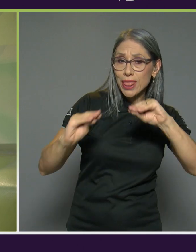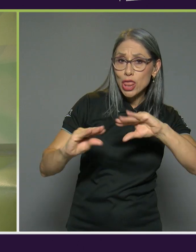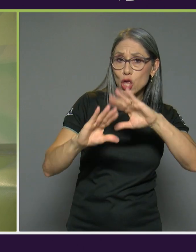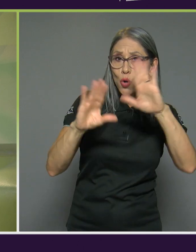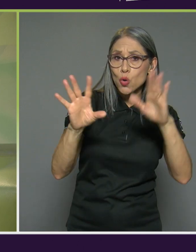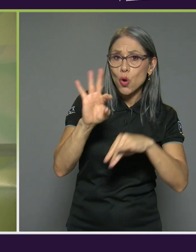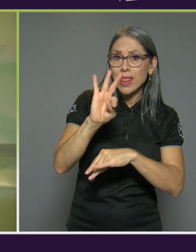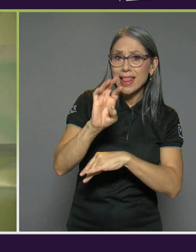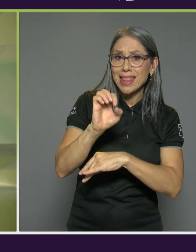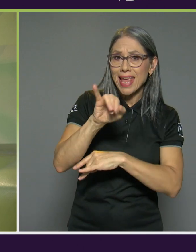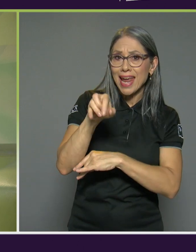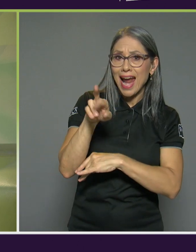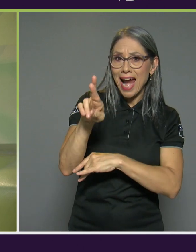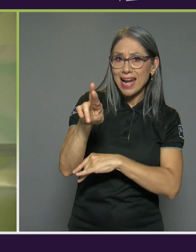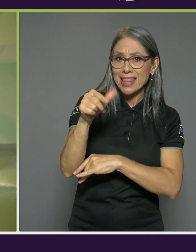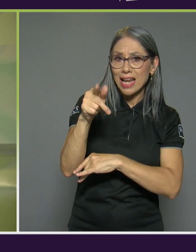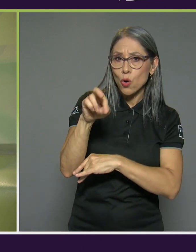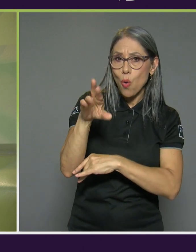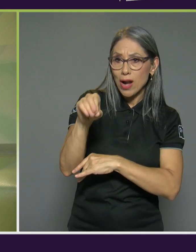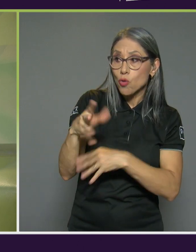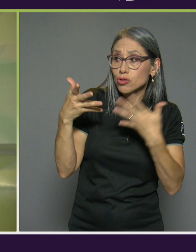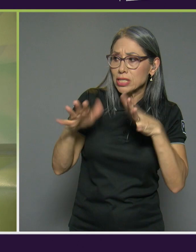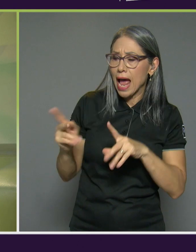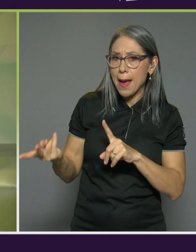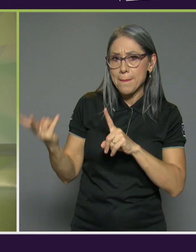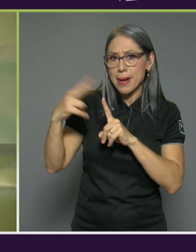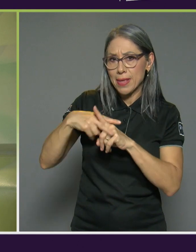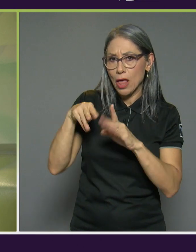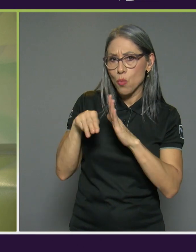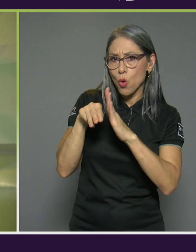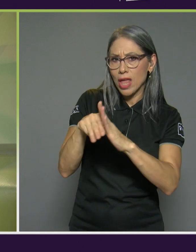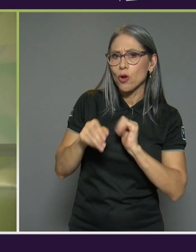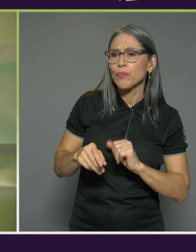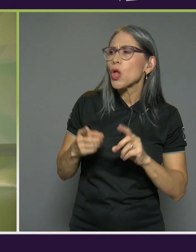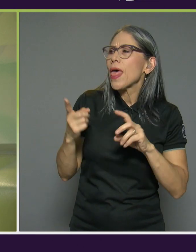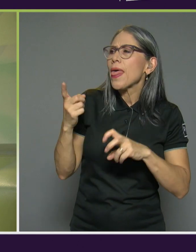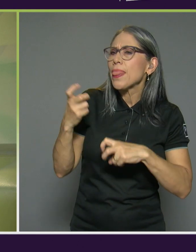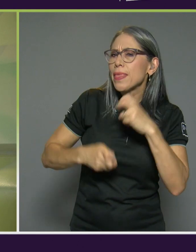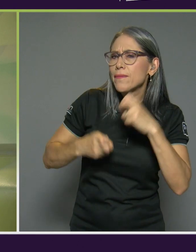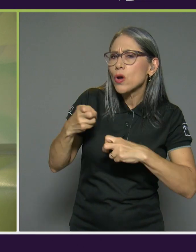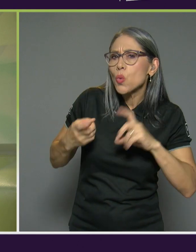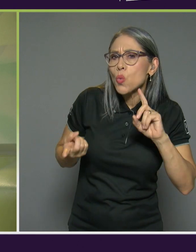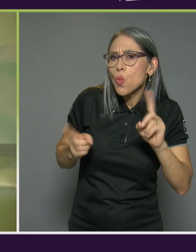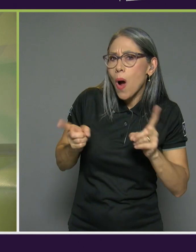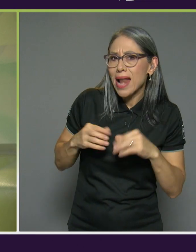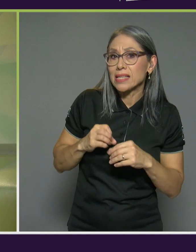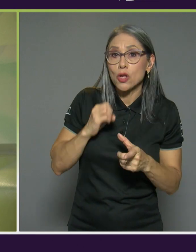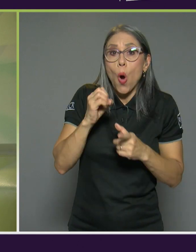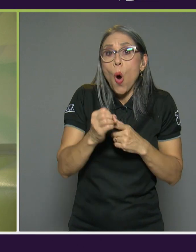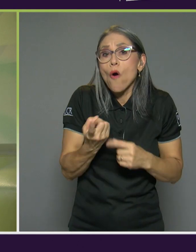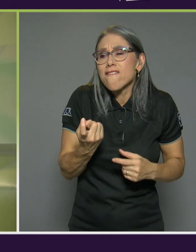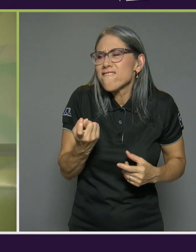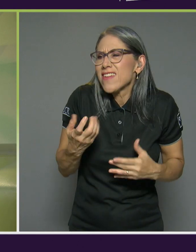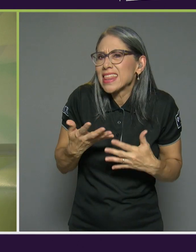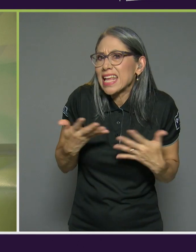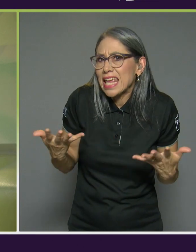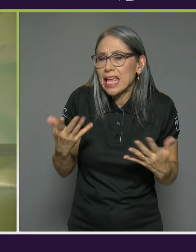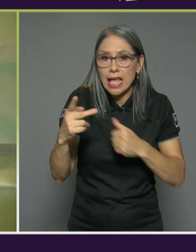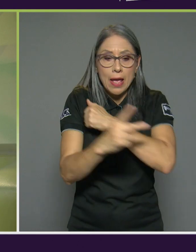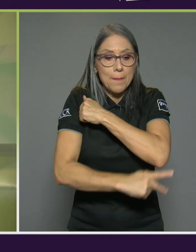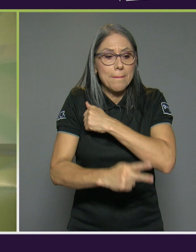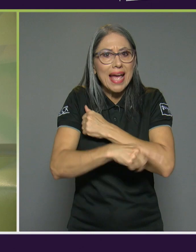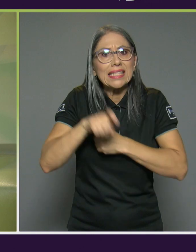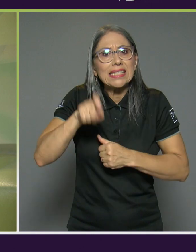implementado este modelo qué dificultades han encontrado cuáles son los vacíos o lo que tenemos que pulirnos como país para que